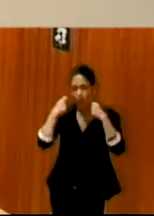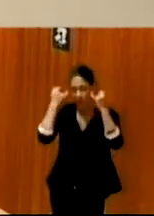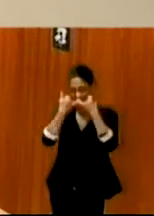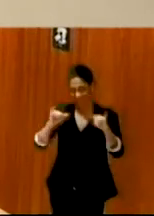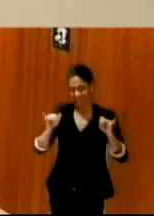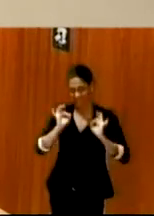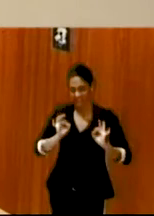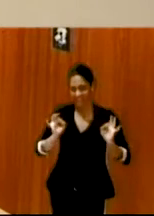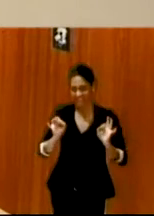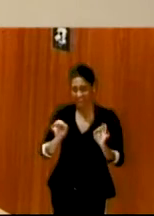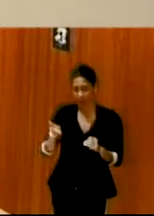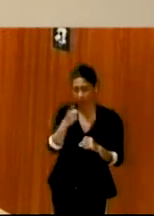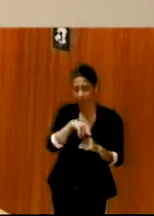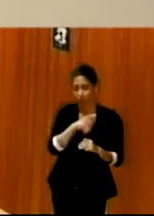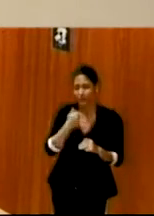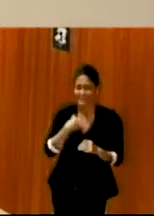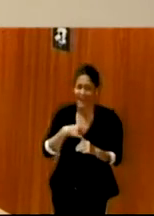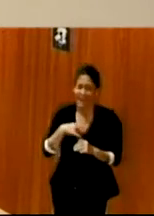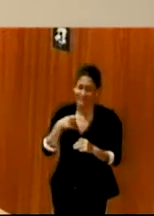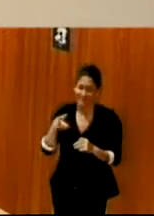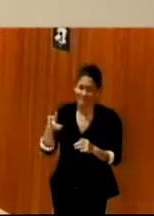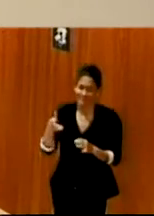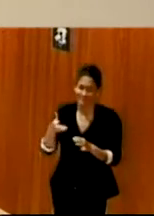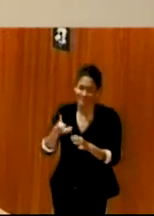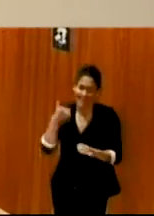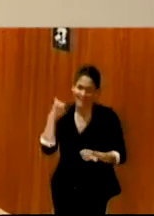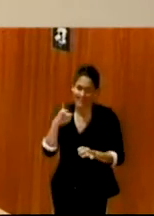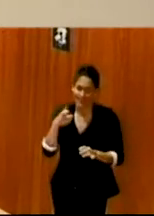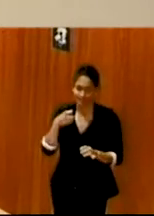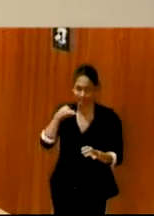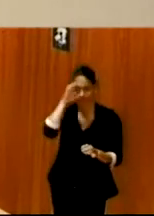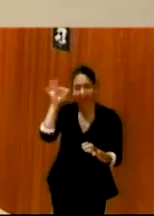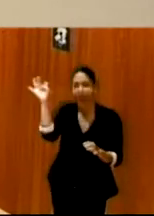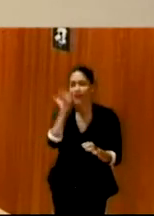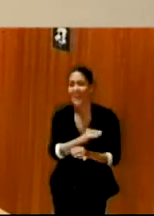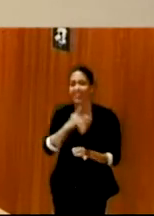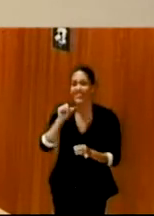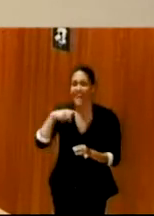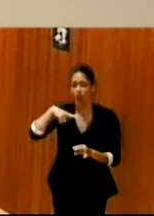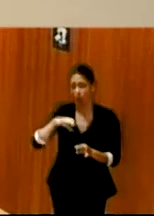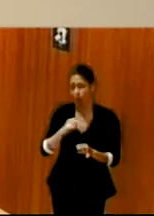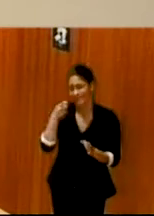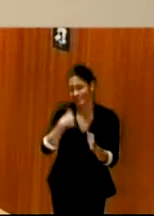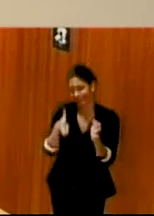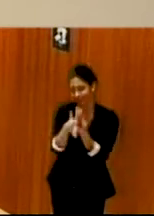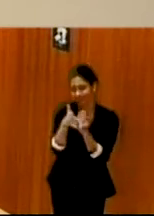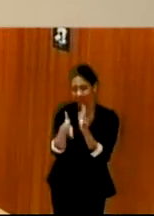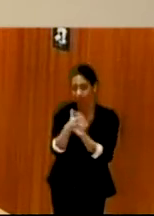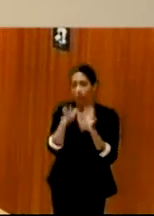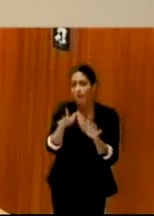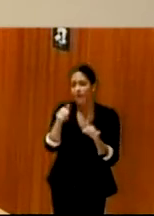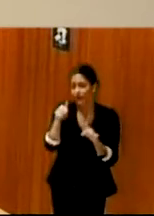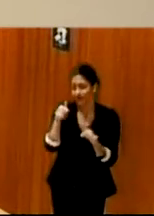Diego y vamos a hablar mucho más de este festival en estas jornadas, pero son el ejemplo vivo de que se puede,